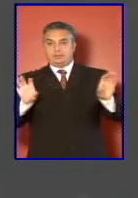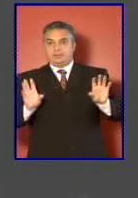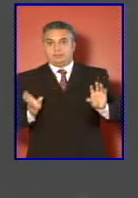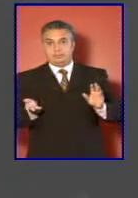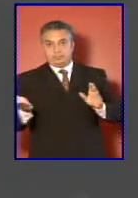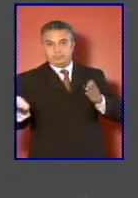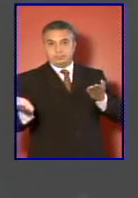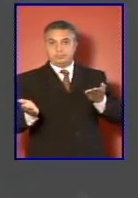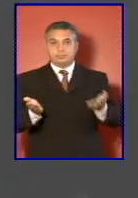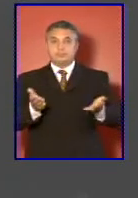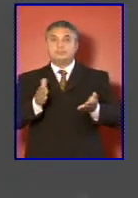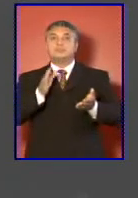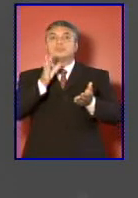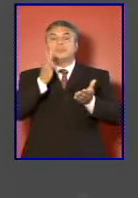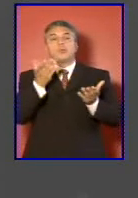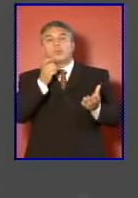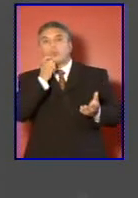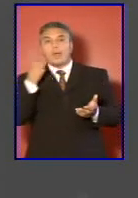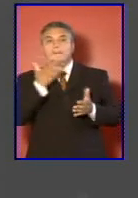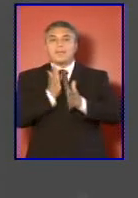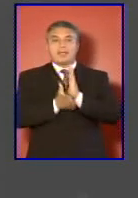agilizar su despacho.